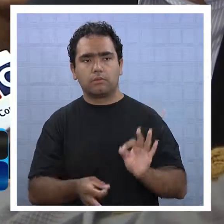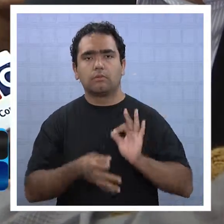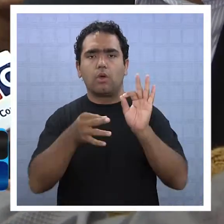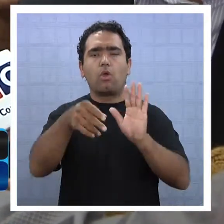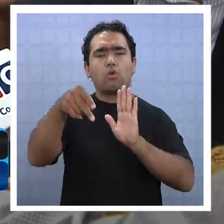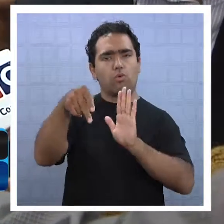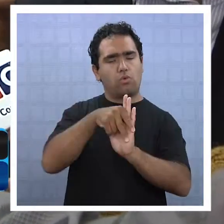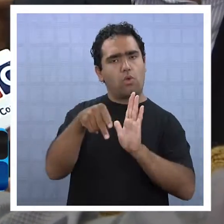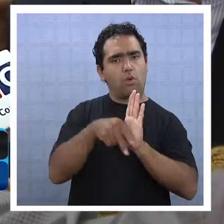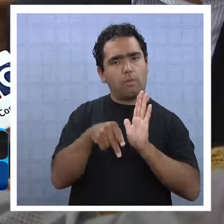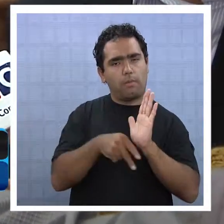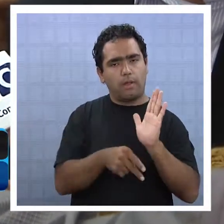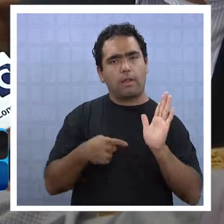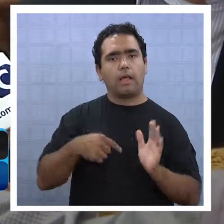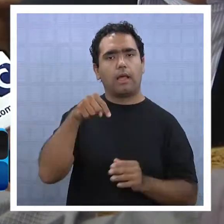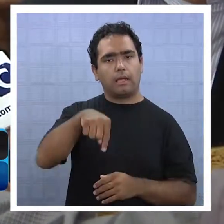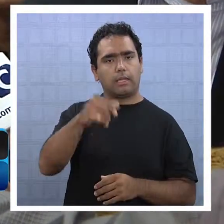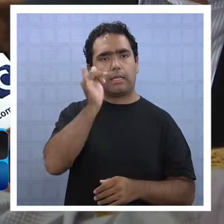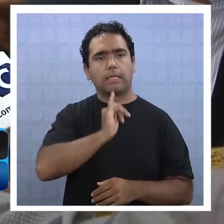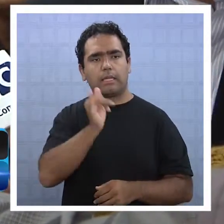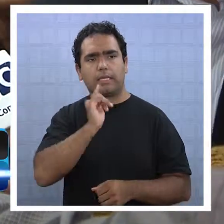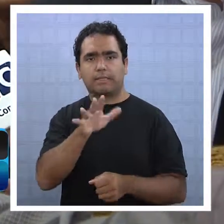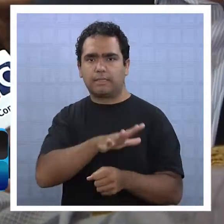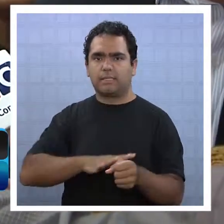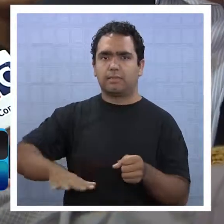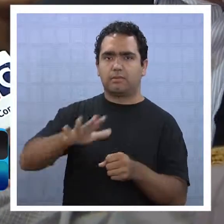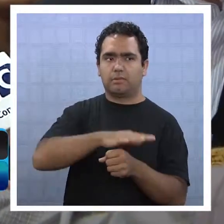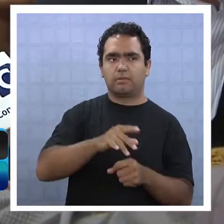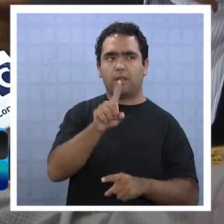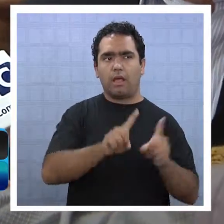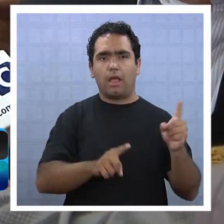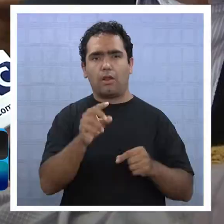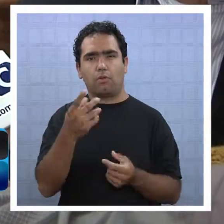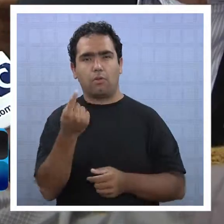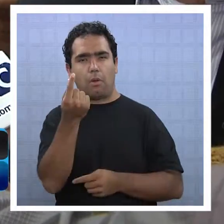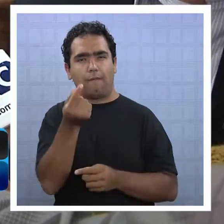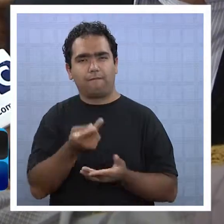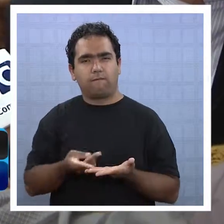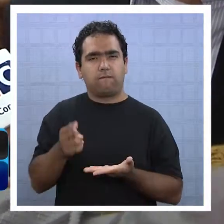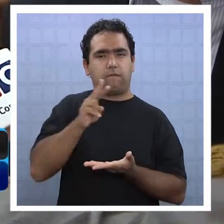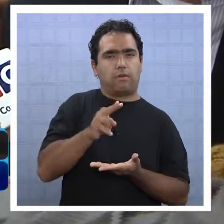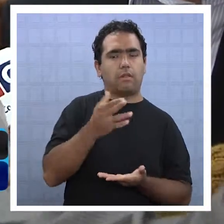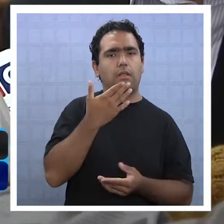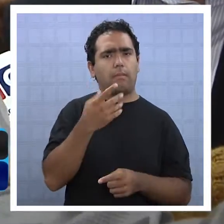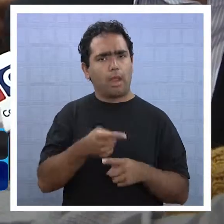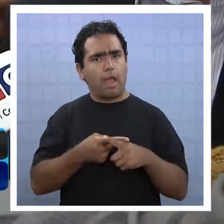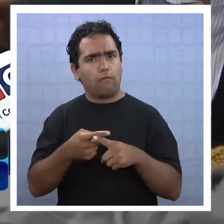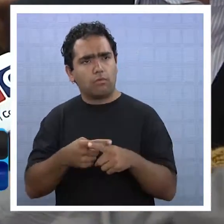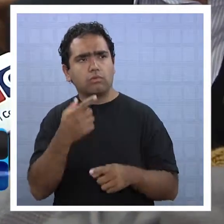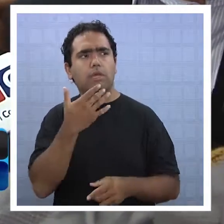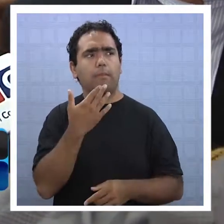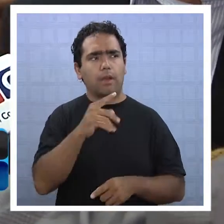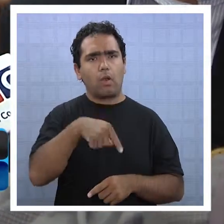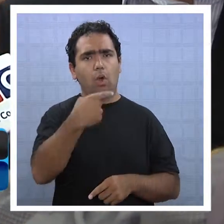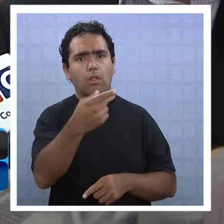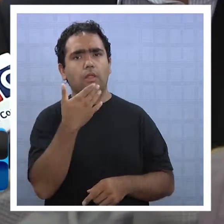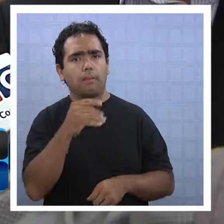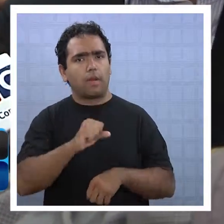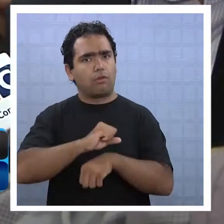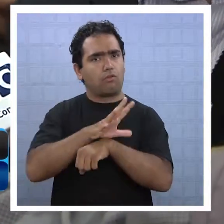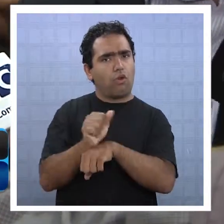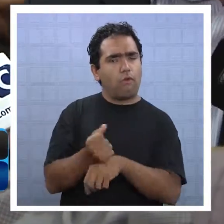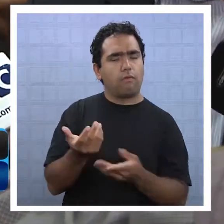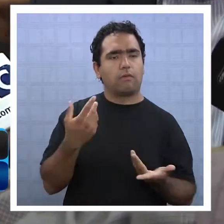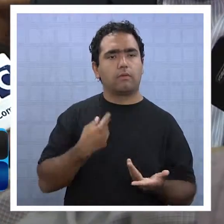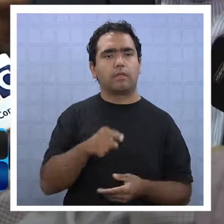aquí en Iquique, en la región, de esta situación de usura, de sobreprecio, de abuso que hubo en situación de catástrofe y que